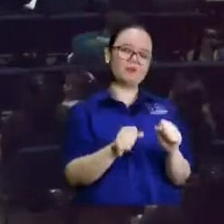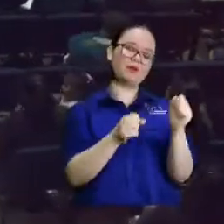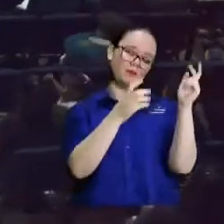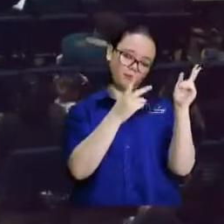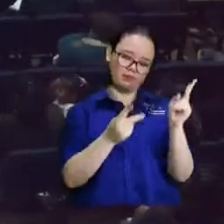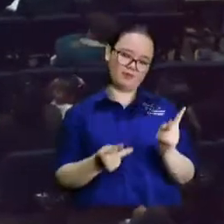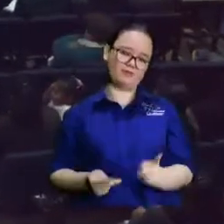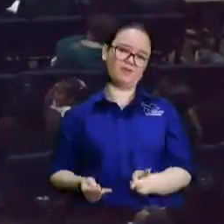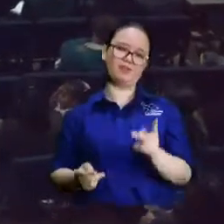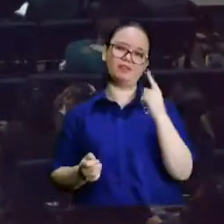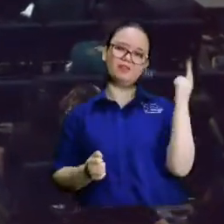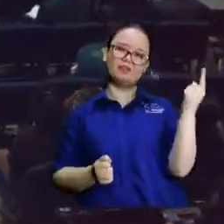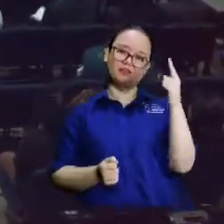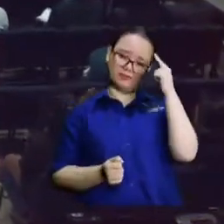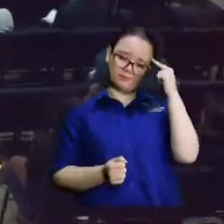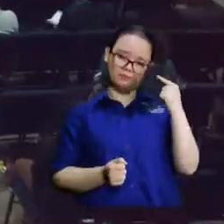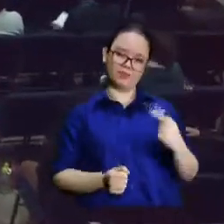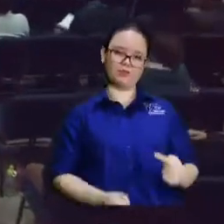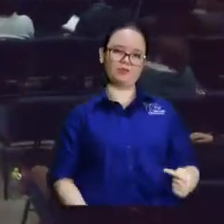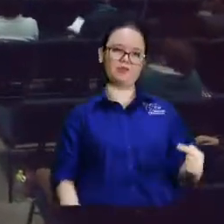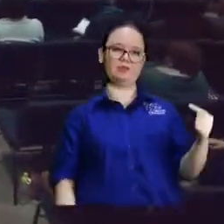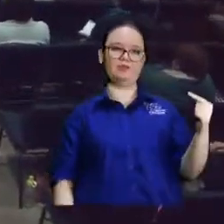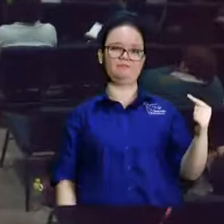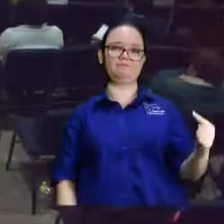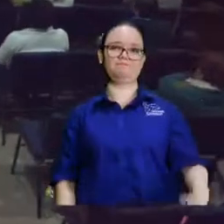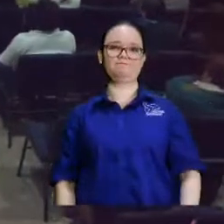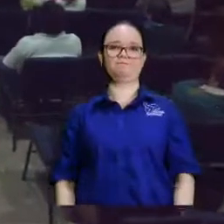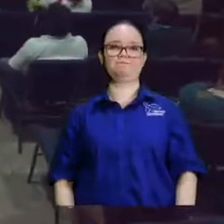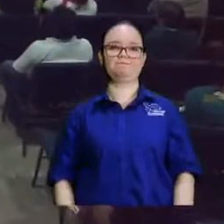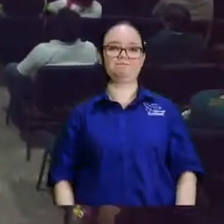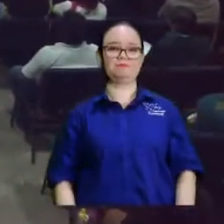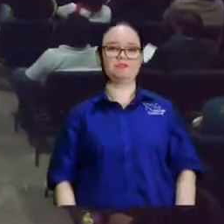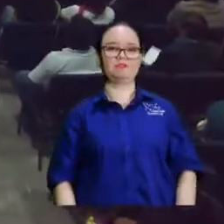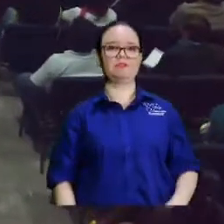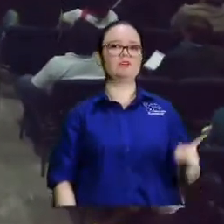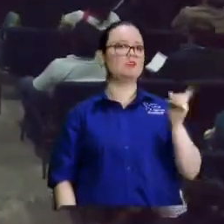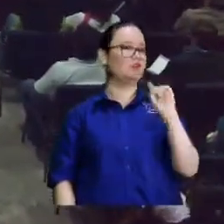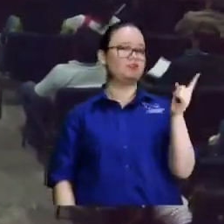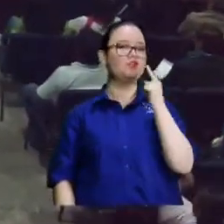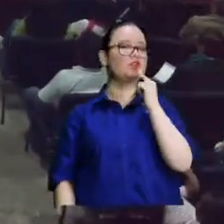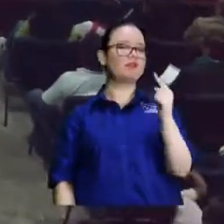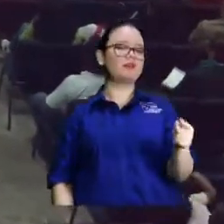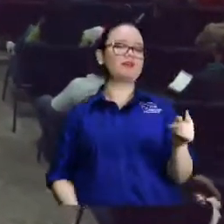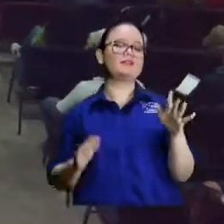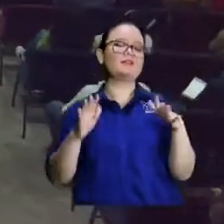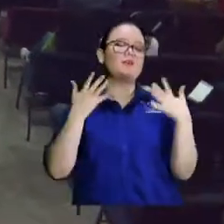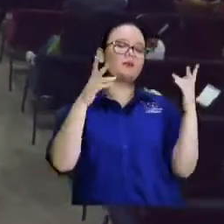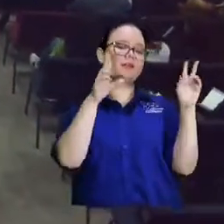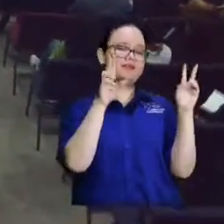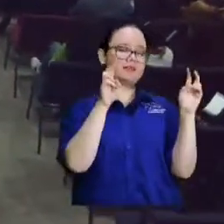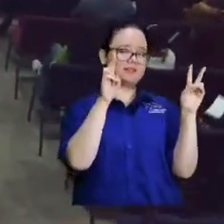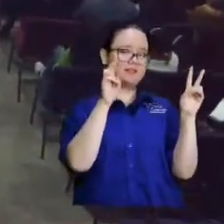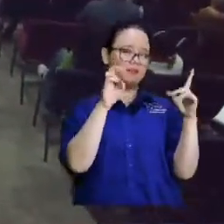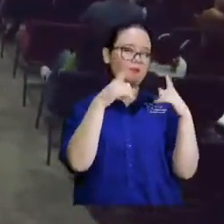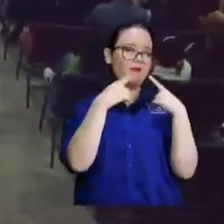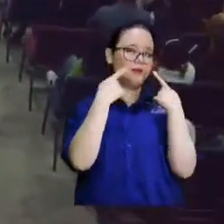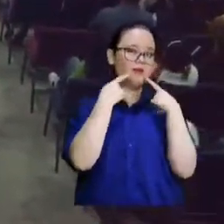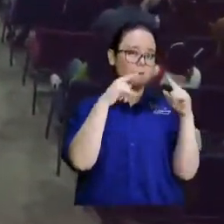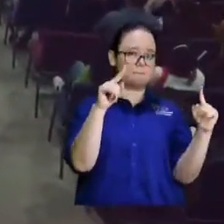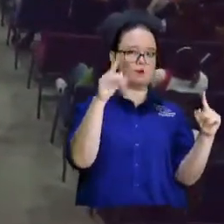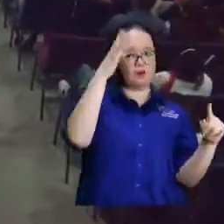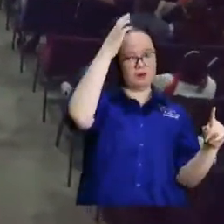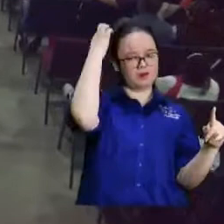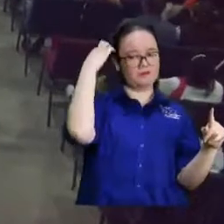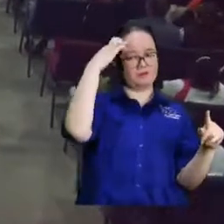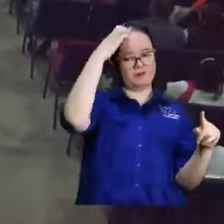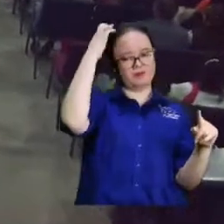temprano todo el día, todo el día. No le voy a decir cuál es la proclama, pero le voy a dar unos tips. Entonces,